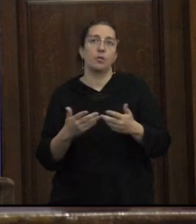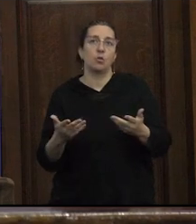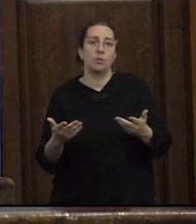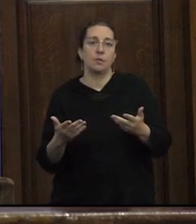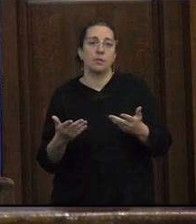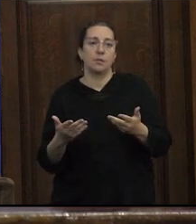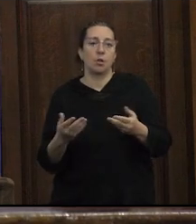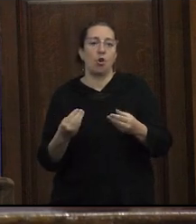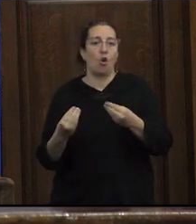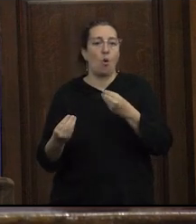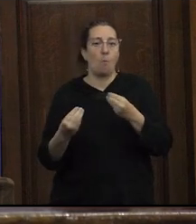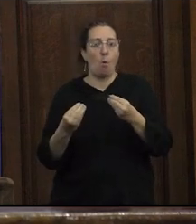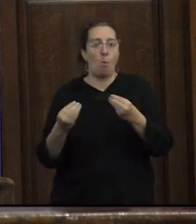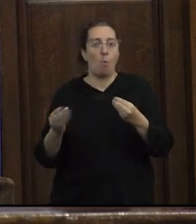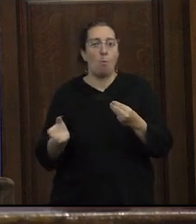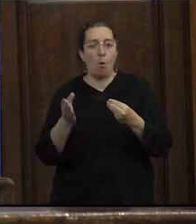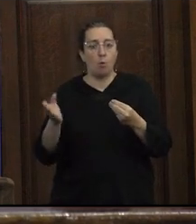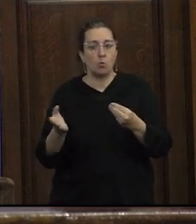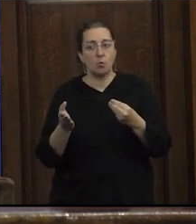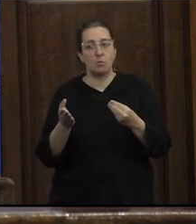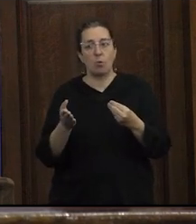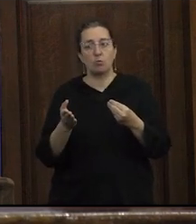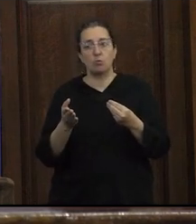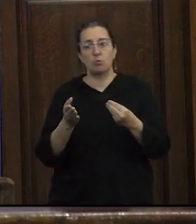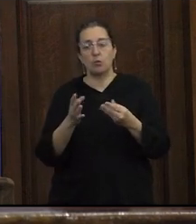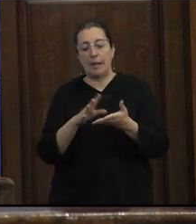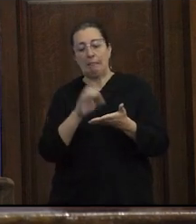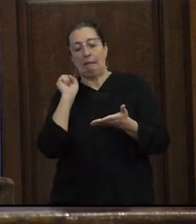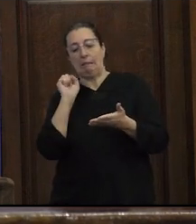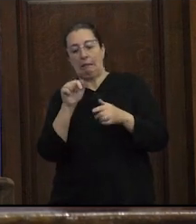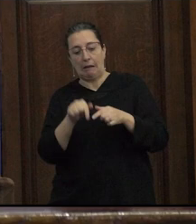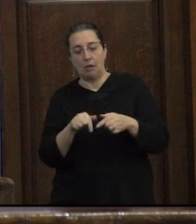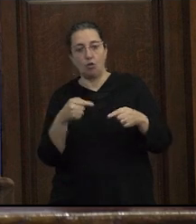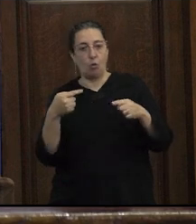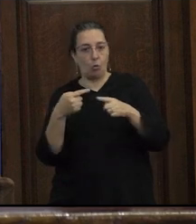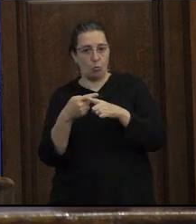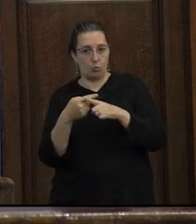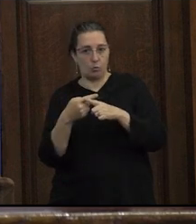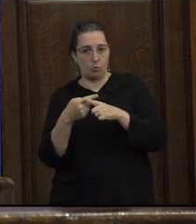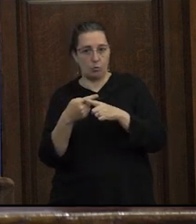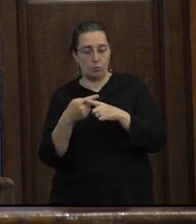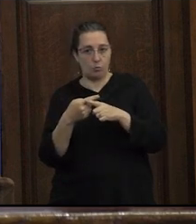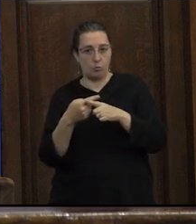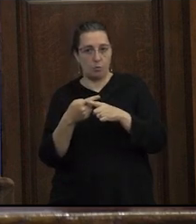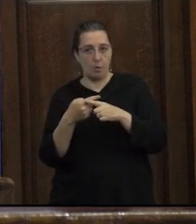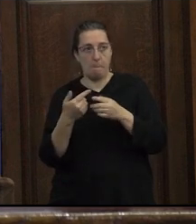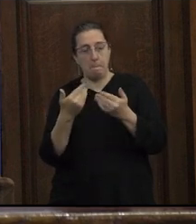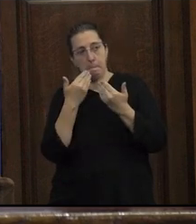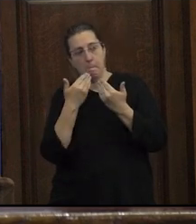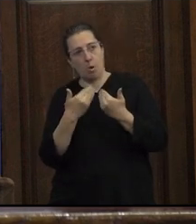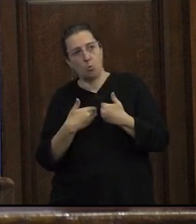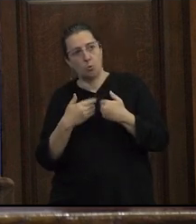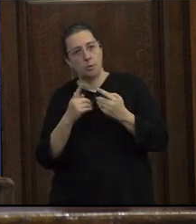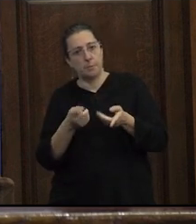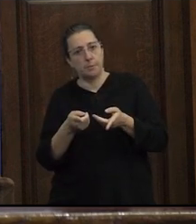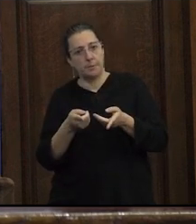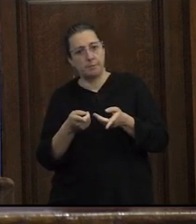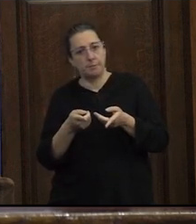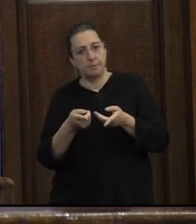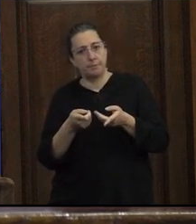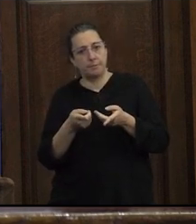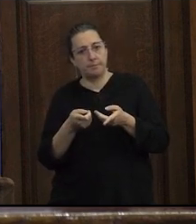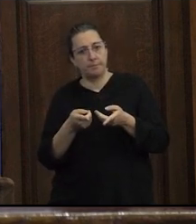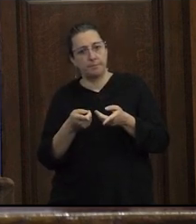entonces ¿cómo producimos lecturas desde esos cruces? será me lo pregunto también